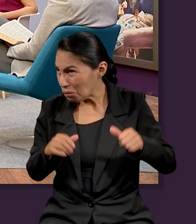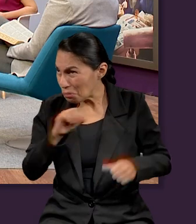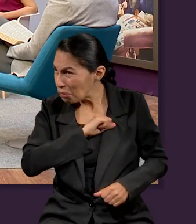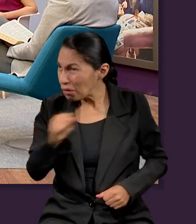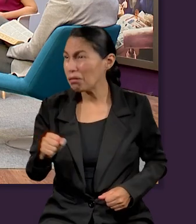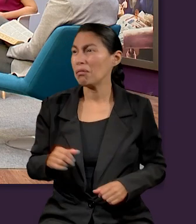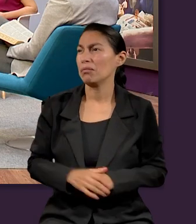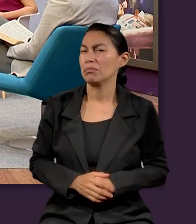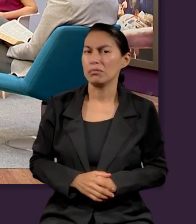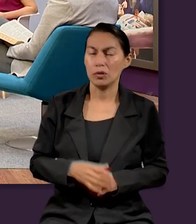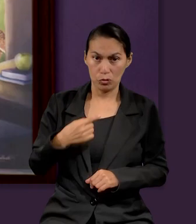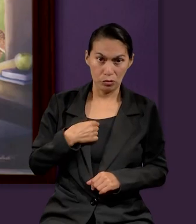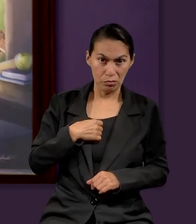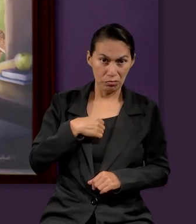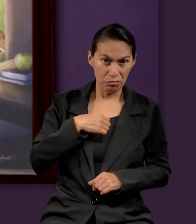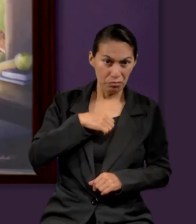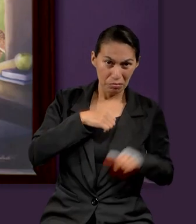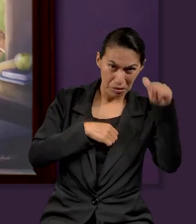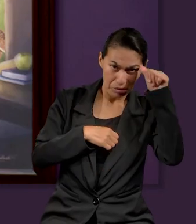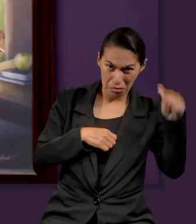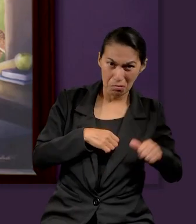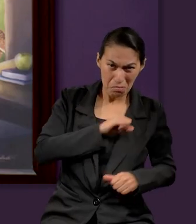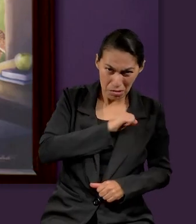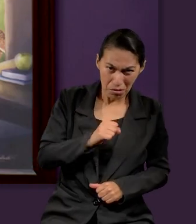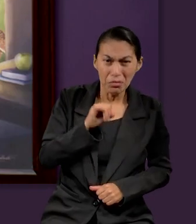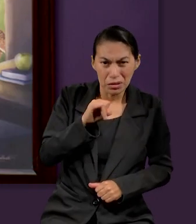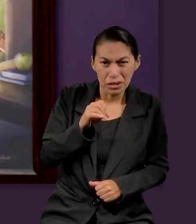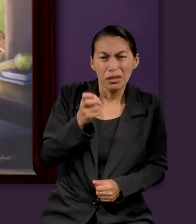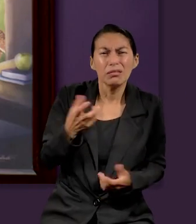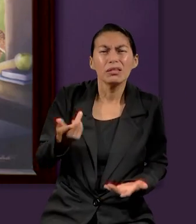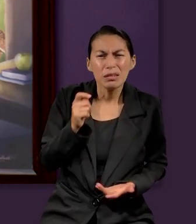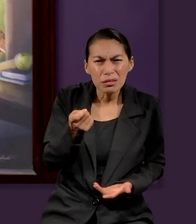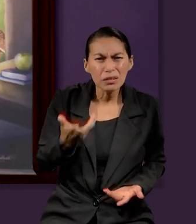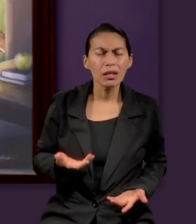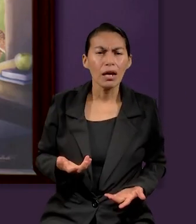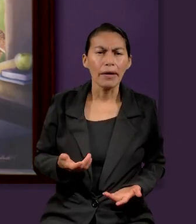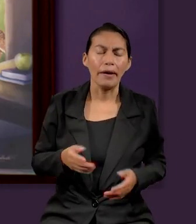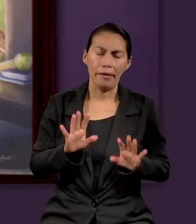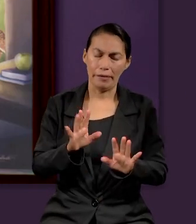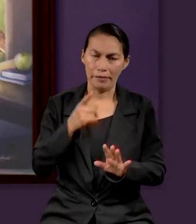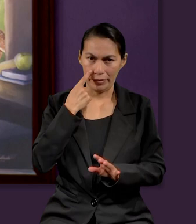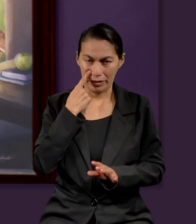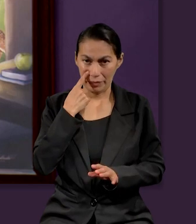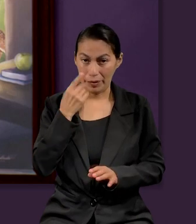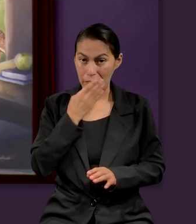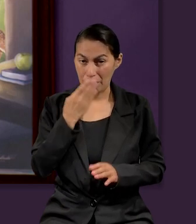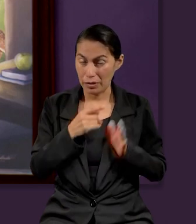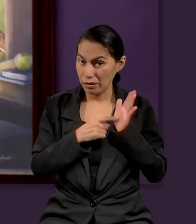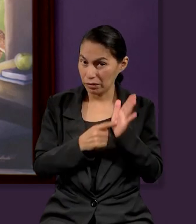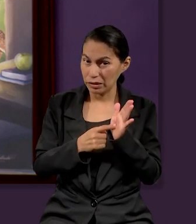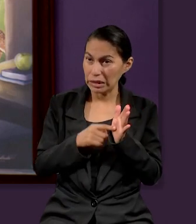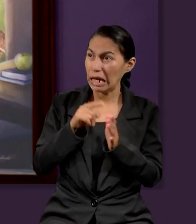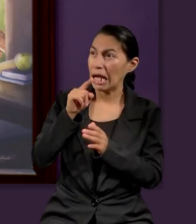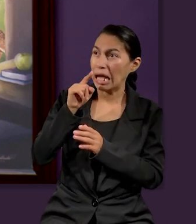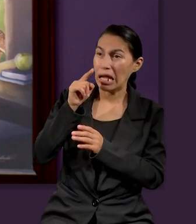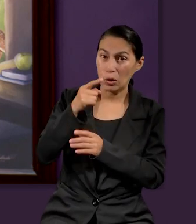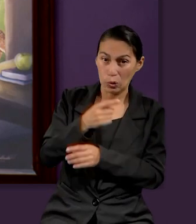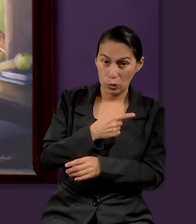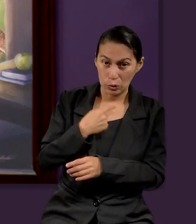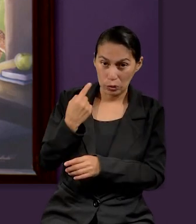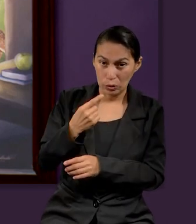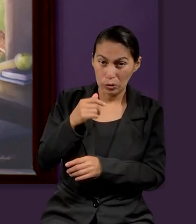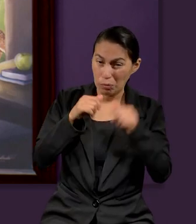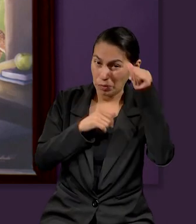leyendo Primera de Juan, en el capítulo 1, en el versículo 9, que dice que si confesó nuestros pecados, él es fiel y justo para